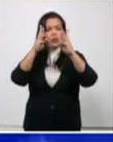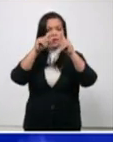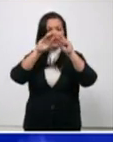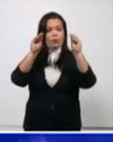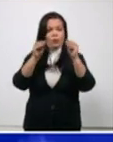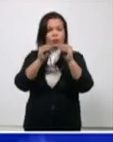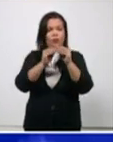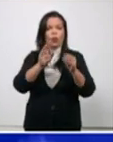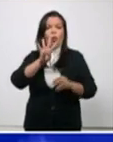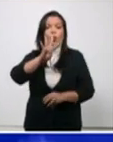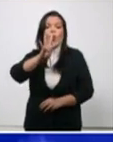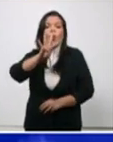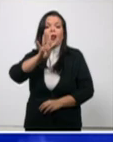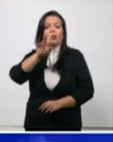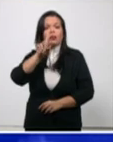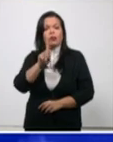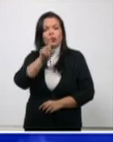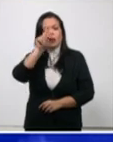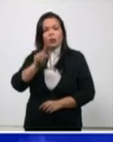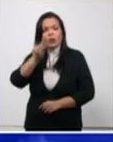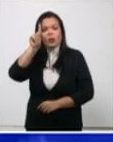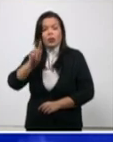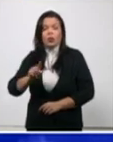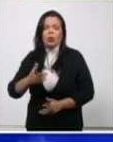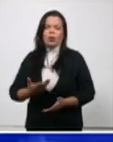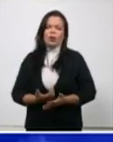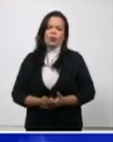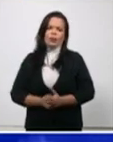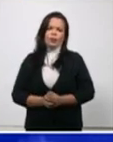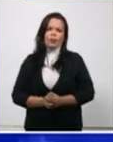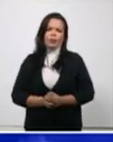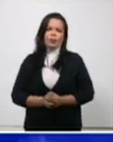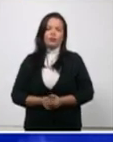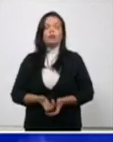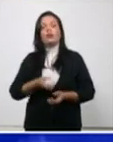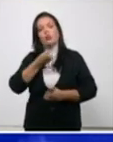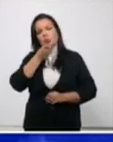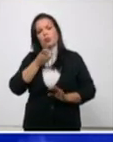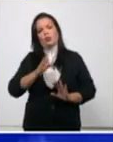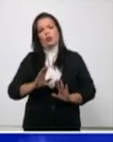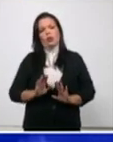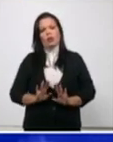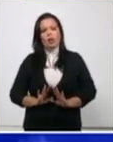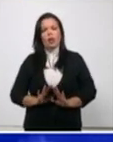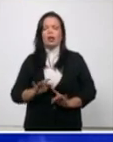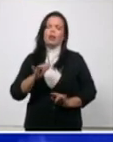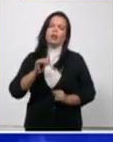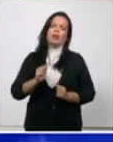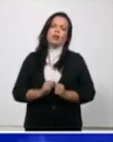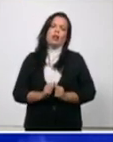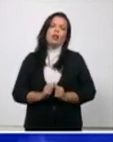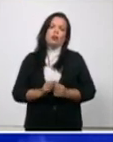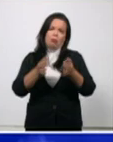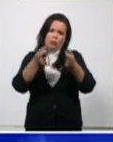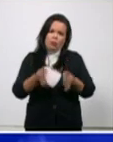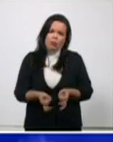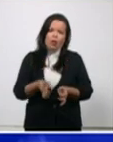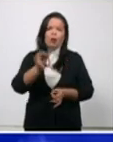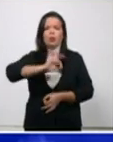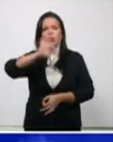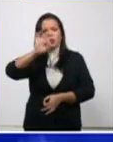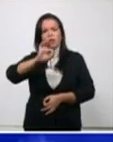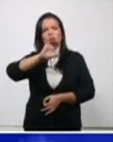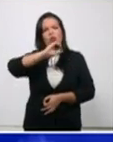elevada de fallecidos aunque tal vez pudiéramos decir que la letalidad es de 0.46%